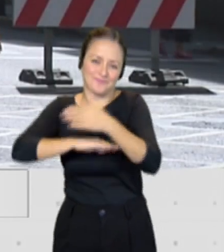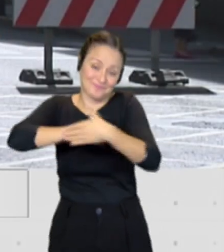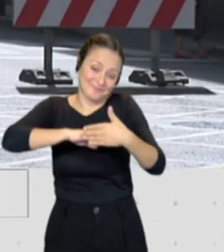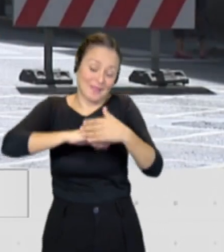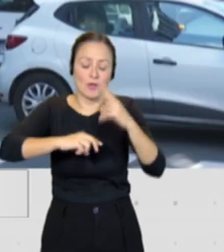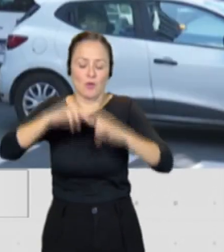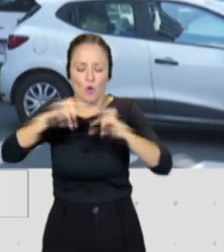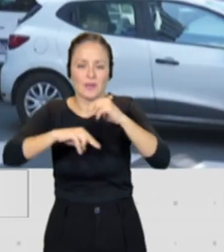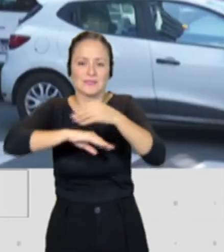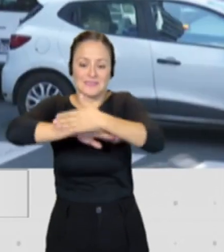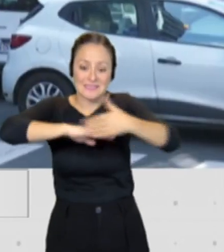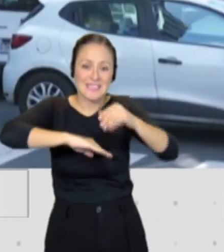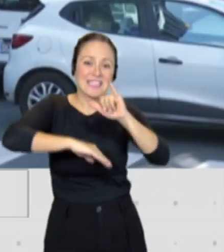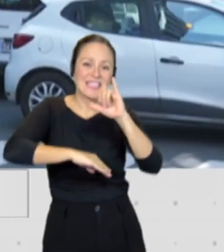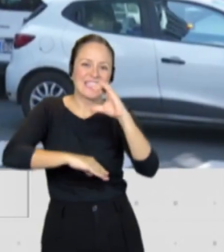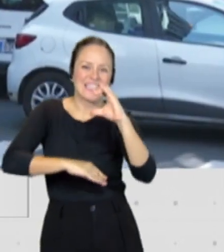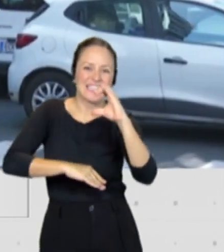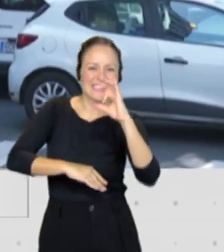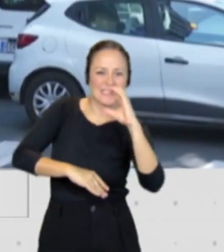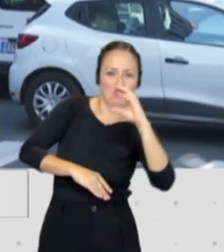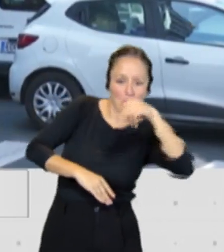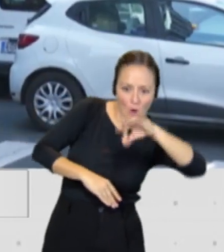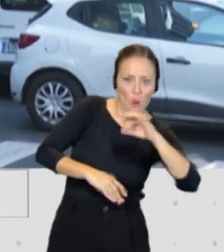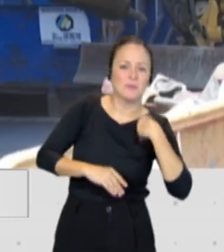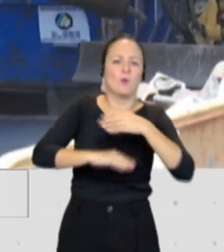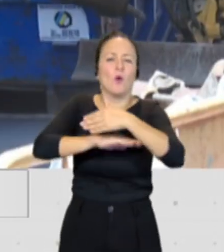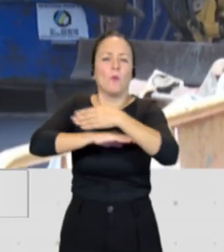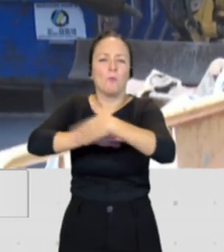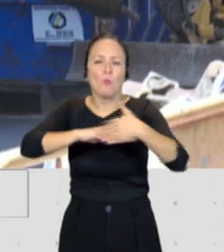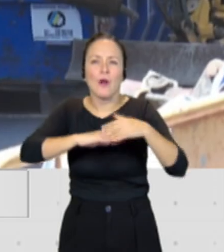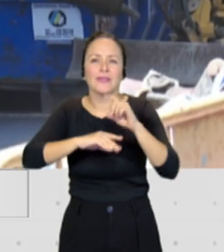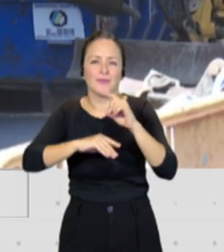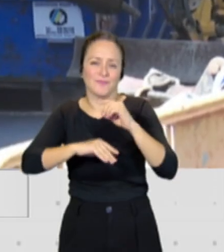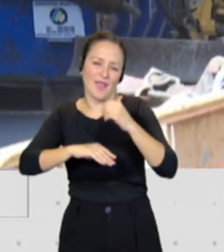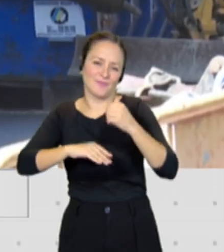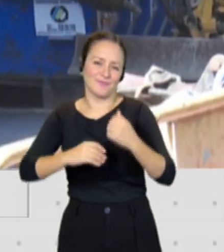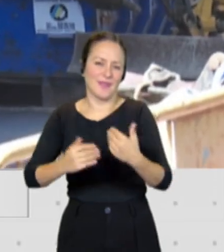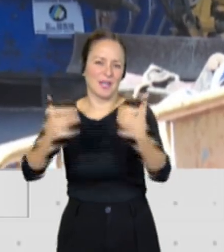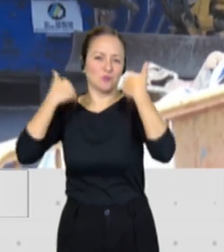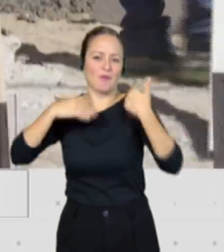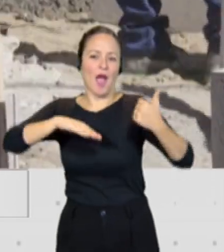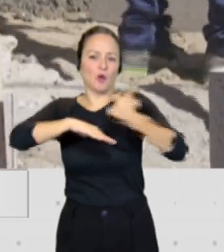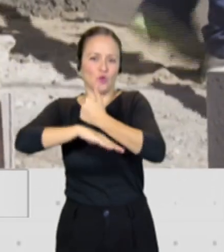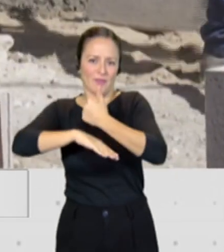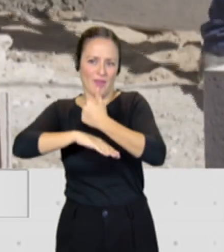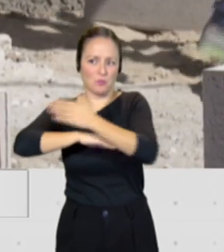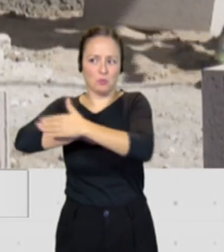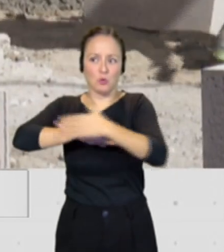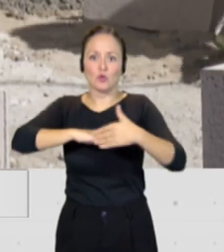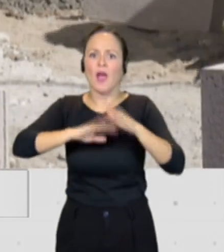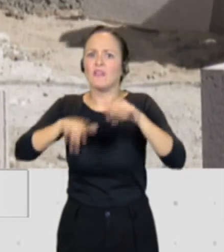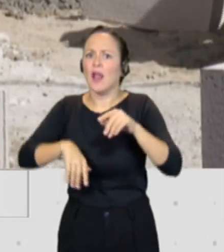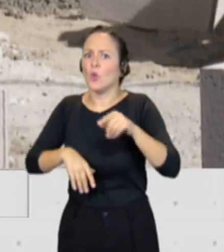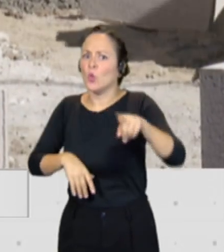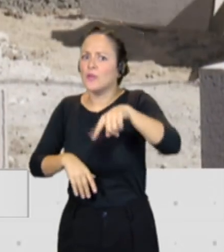en el futuro de la zona de Muelle de San Apuel, que controla la autoridad portuguesa. Finalmente, van a dejar en manos de los